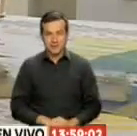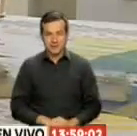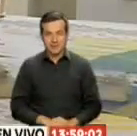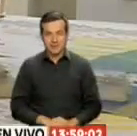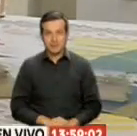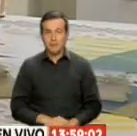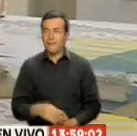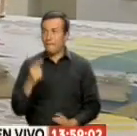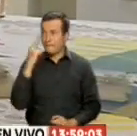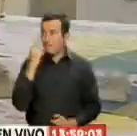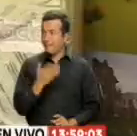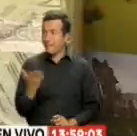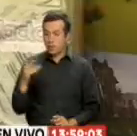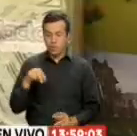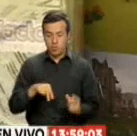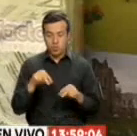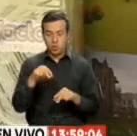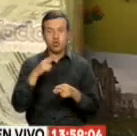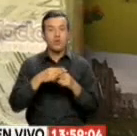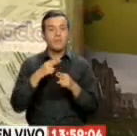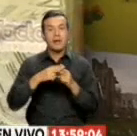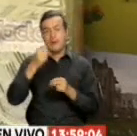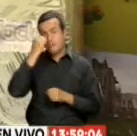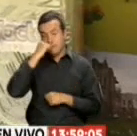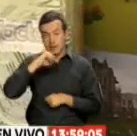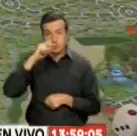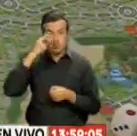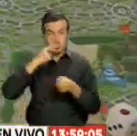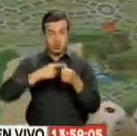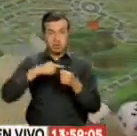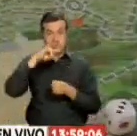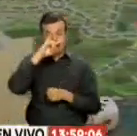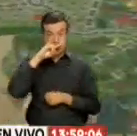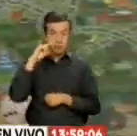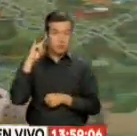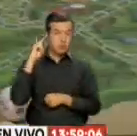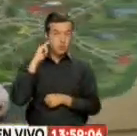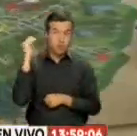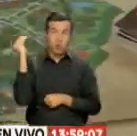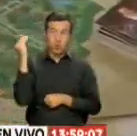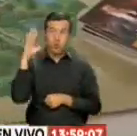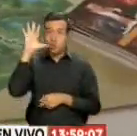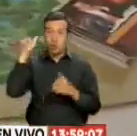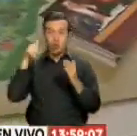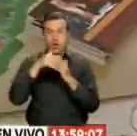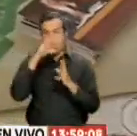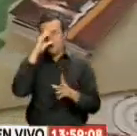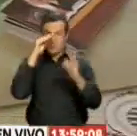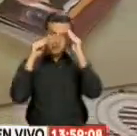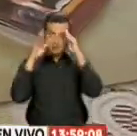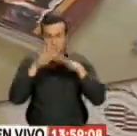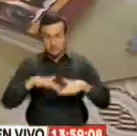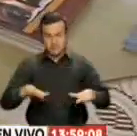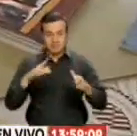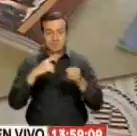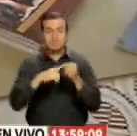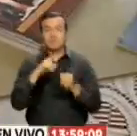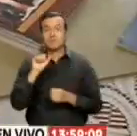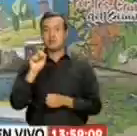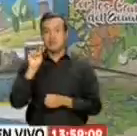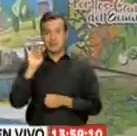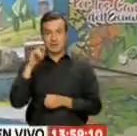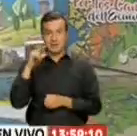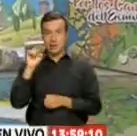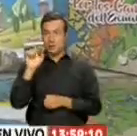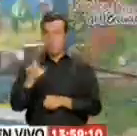Este es el juego De mesa Paseando por Quito Chicos y grandes Pueden conocer Los rincones De la ciudad Para ello Santiago Tinajero El